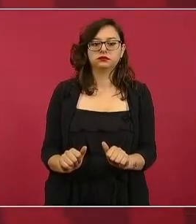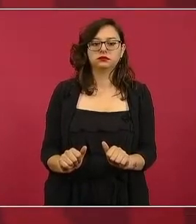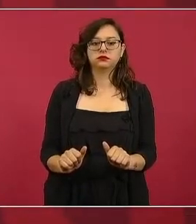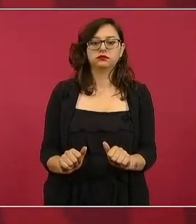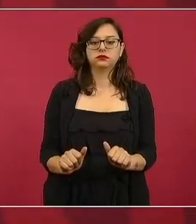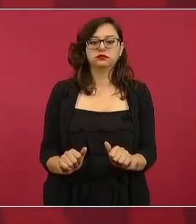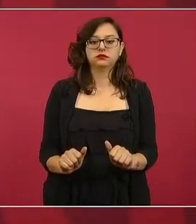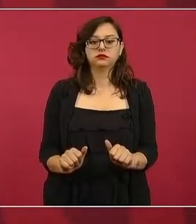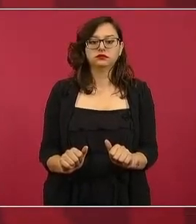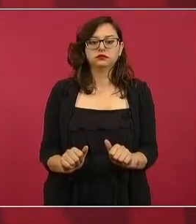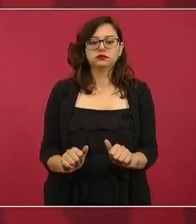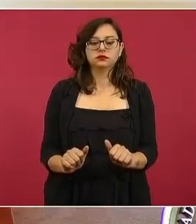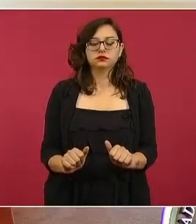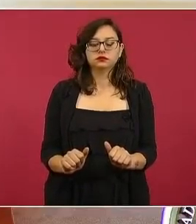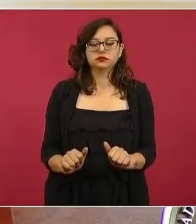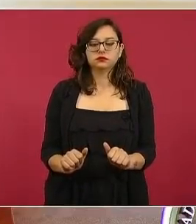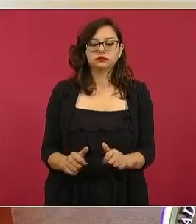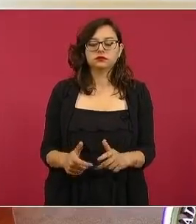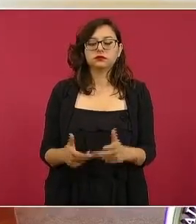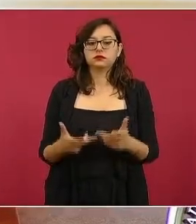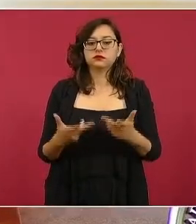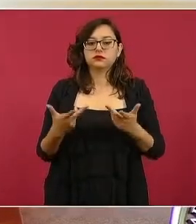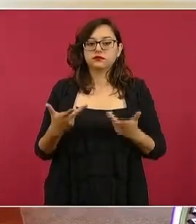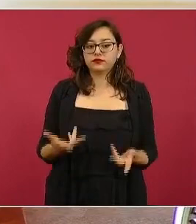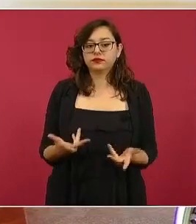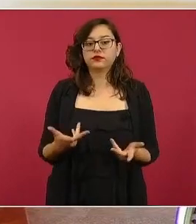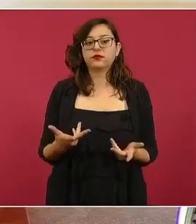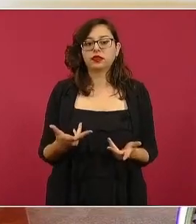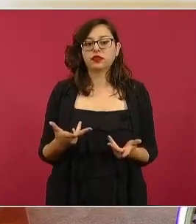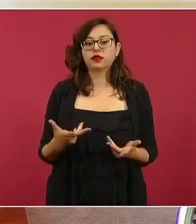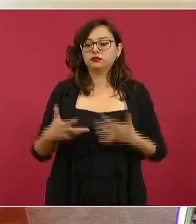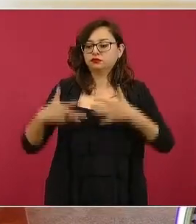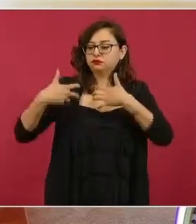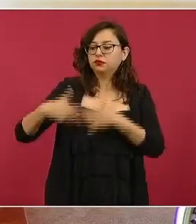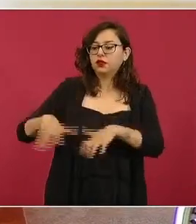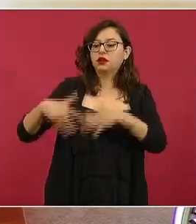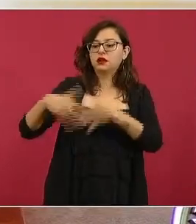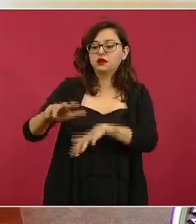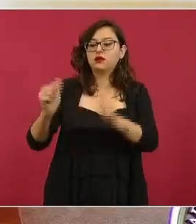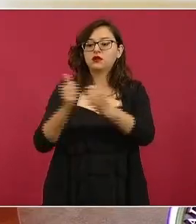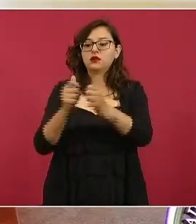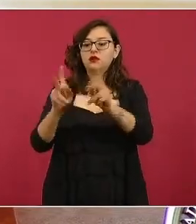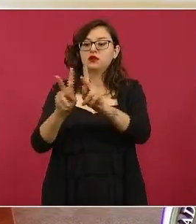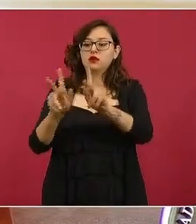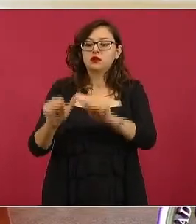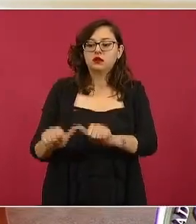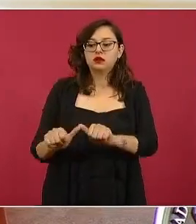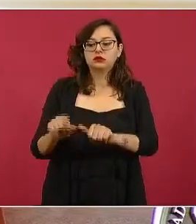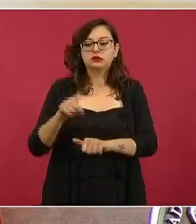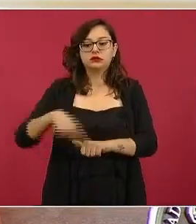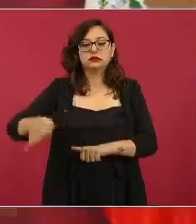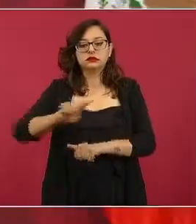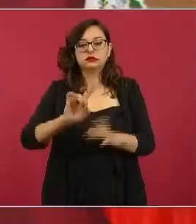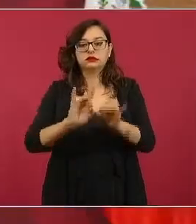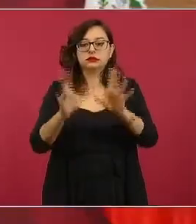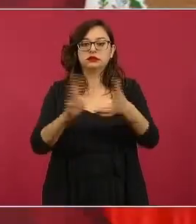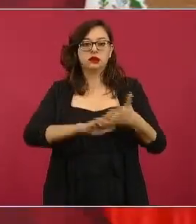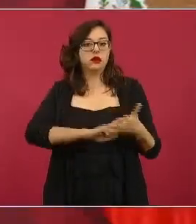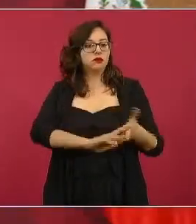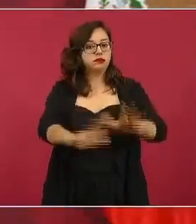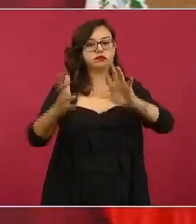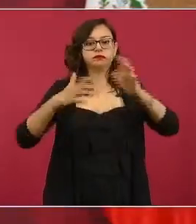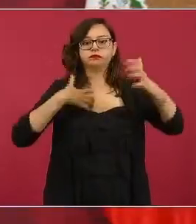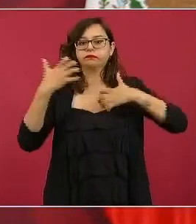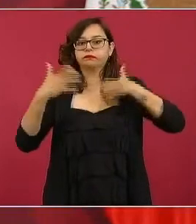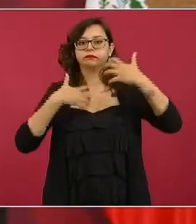se caiga en la provocación y en la violencia y también lo